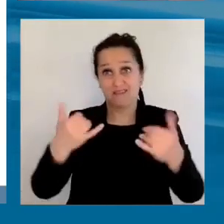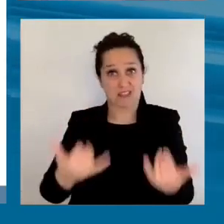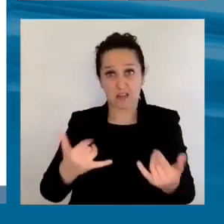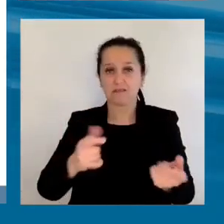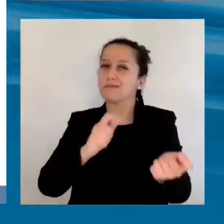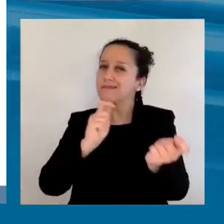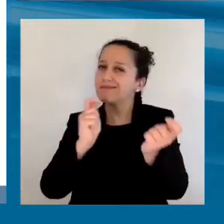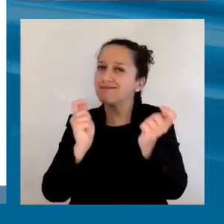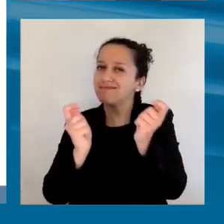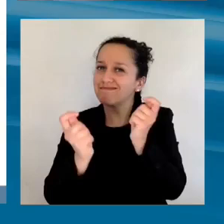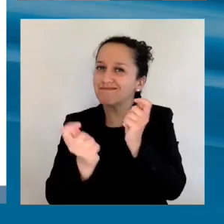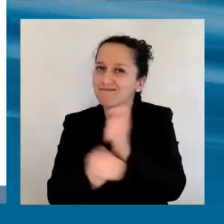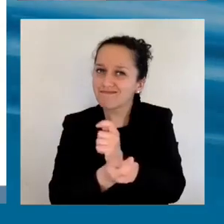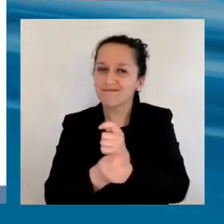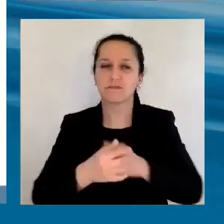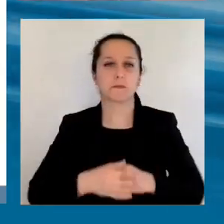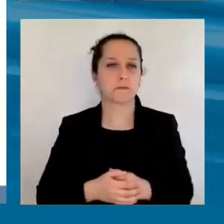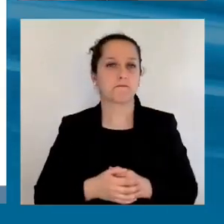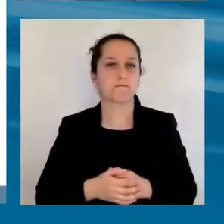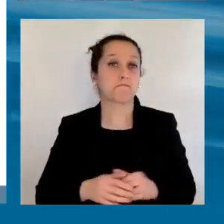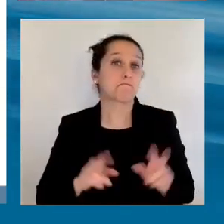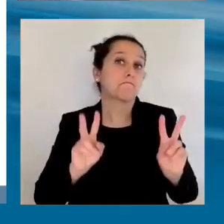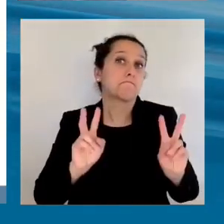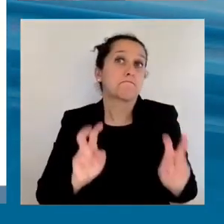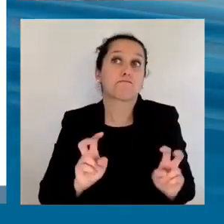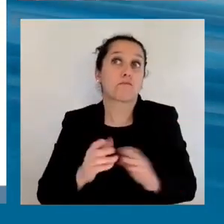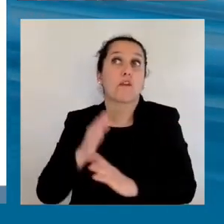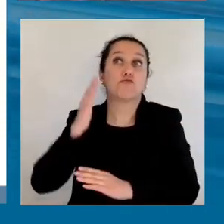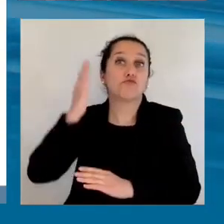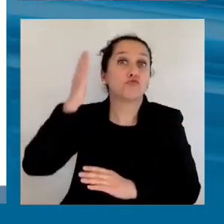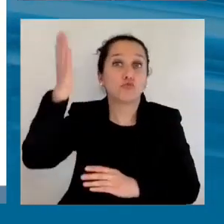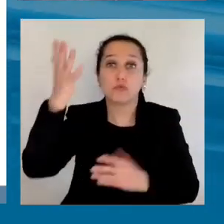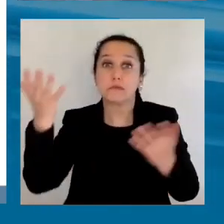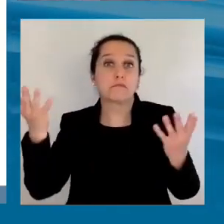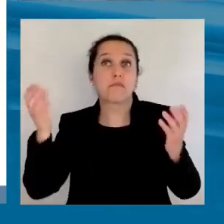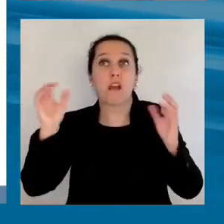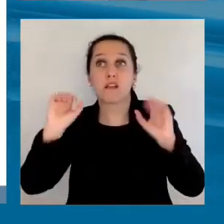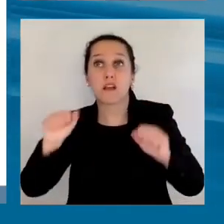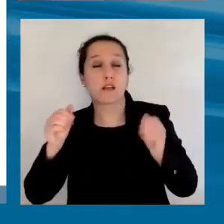nuevo escenario. Es una situación muy fluida, no sabemos, hay varios escenarios posibles,